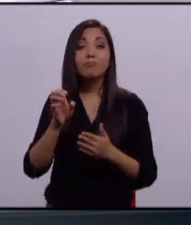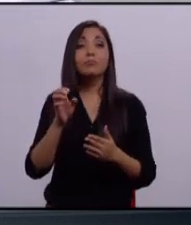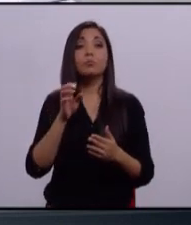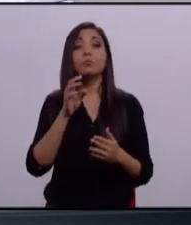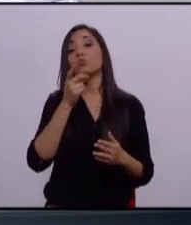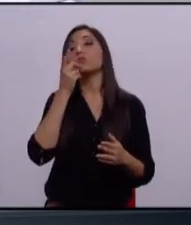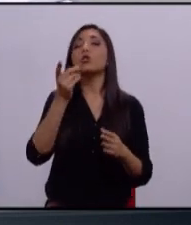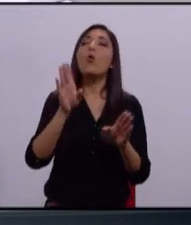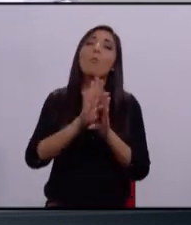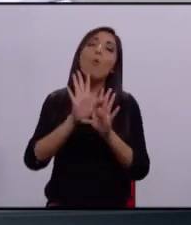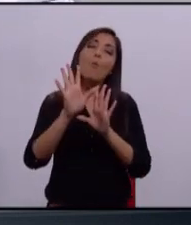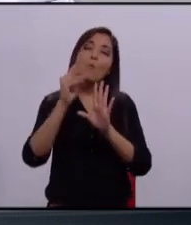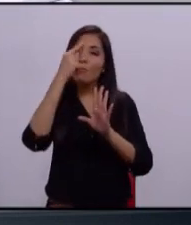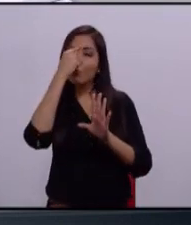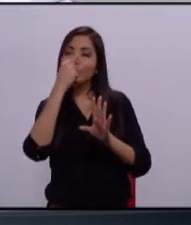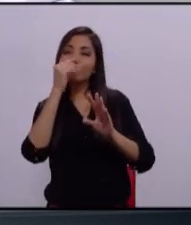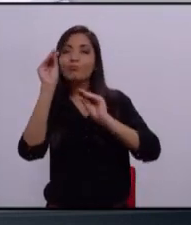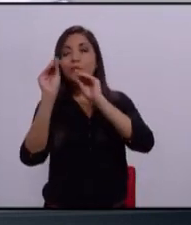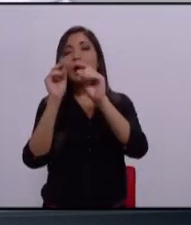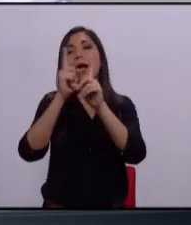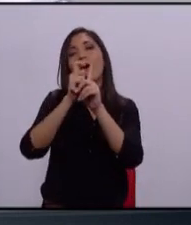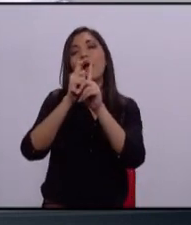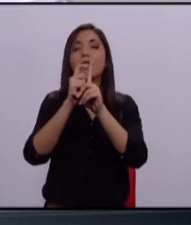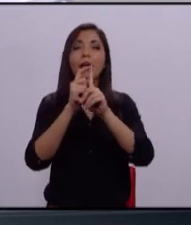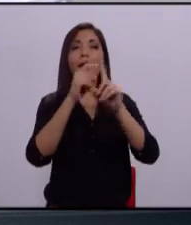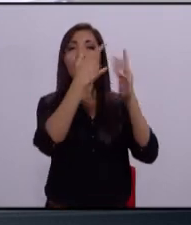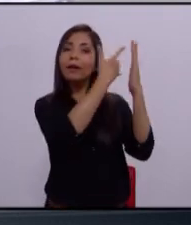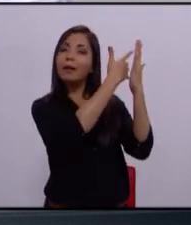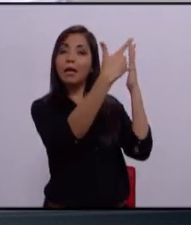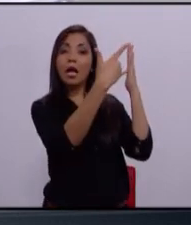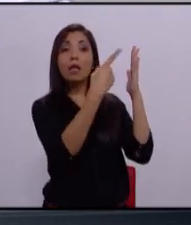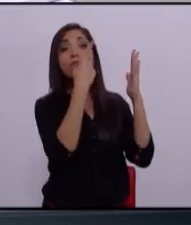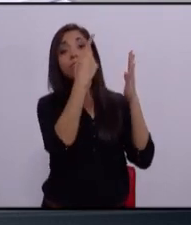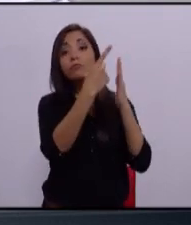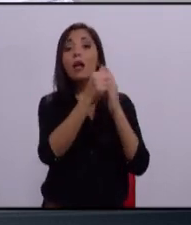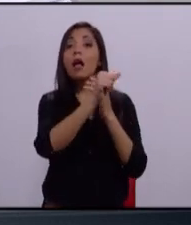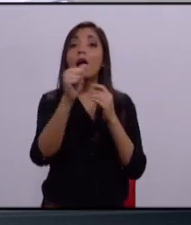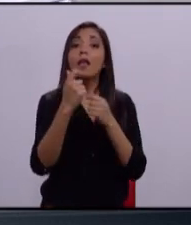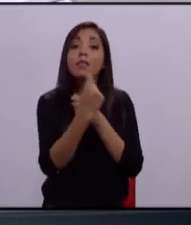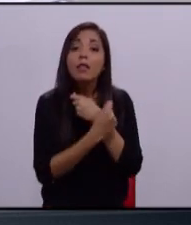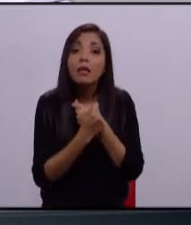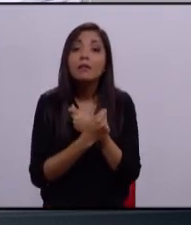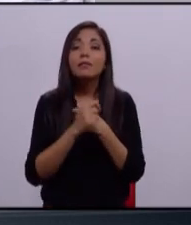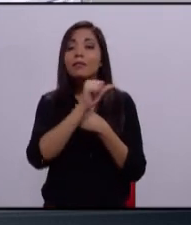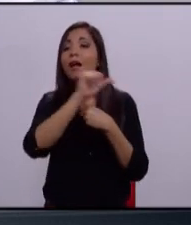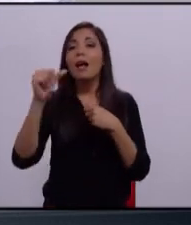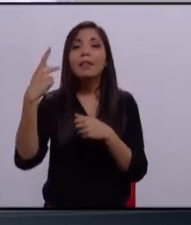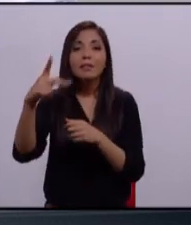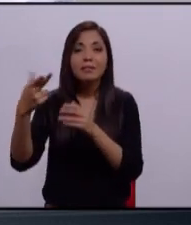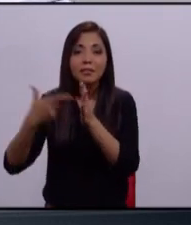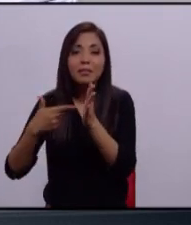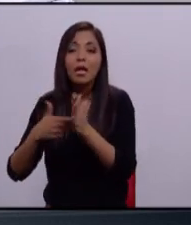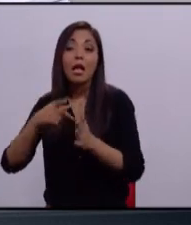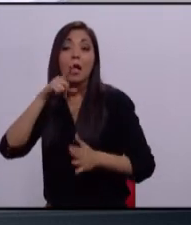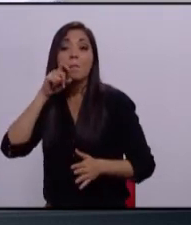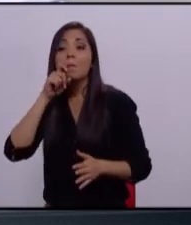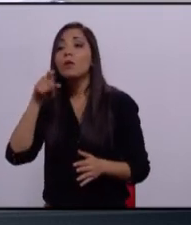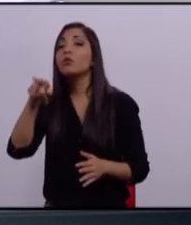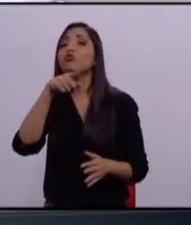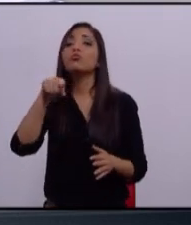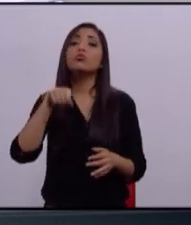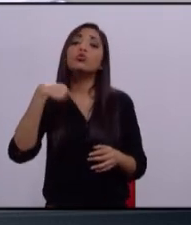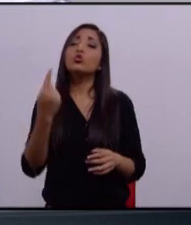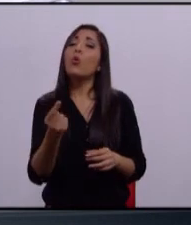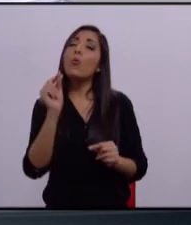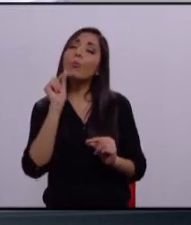Poniendo caricaturas en tus lonas y diciéndoles a los abarroteros, a los talleres mecánicos, a las cremerías, que son pequeños